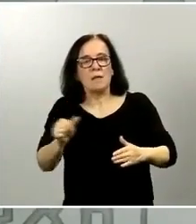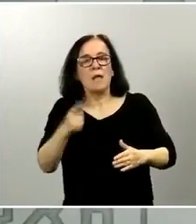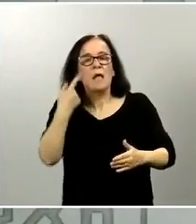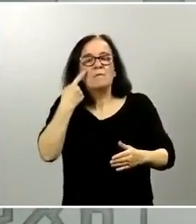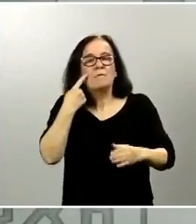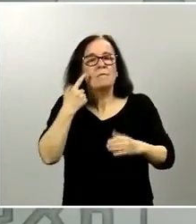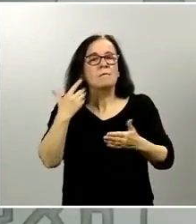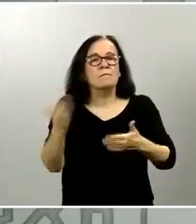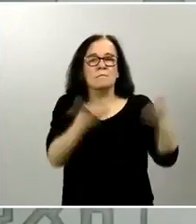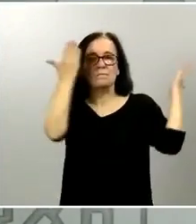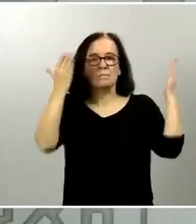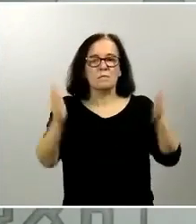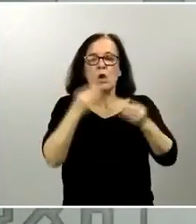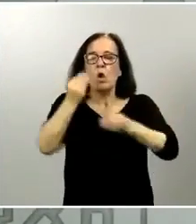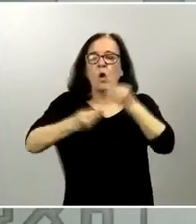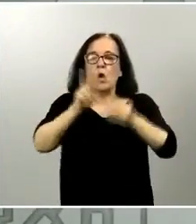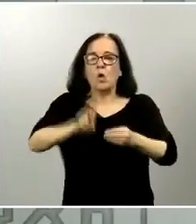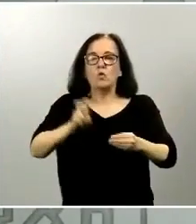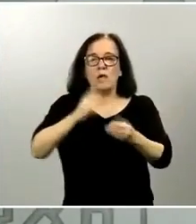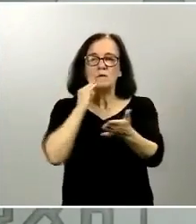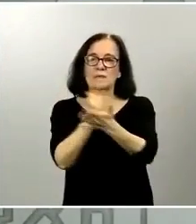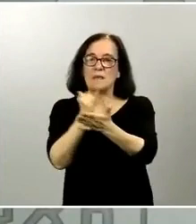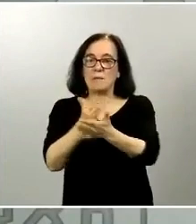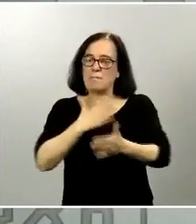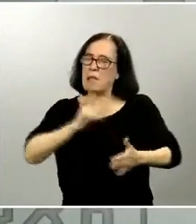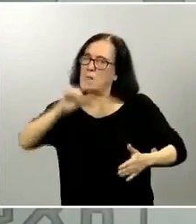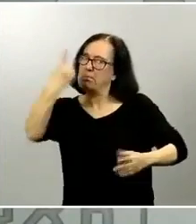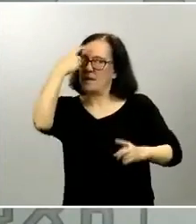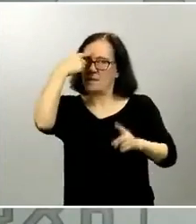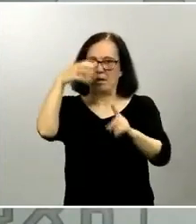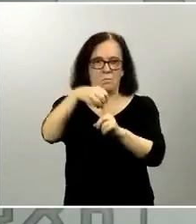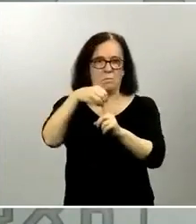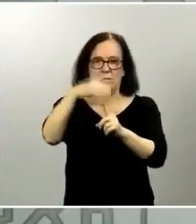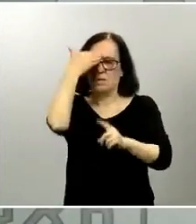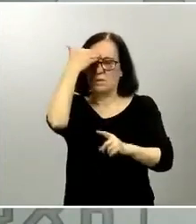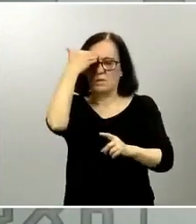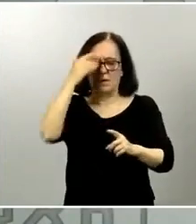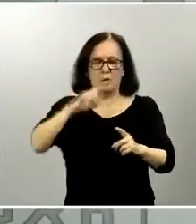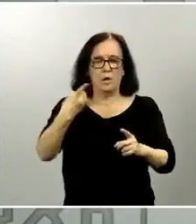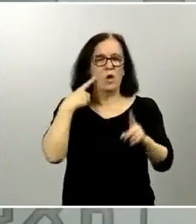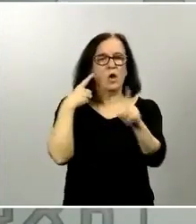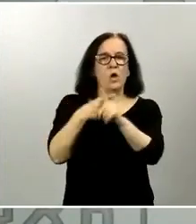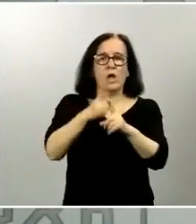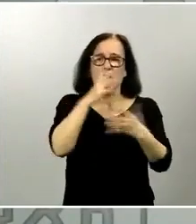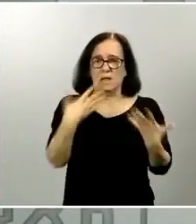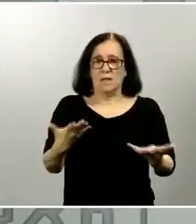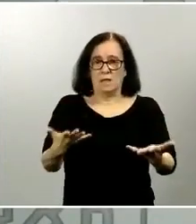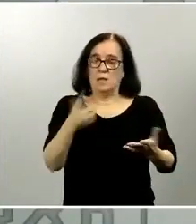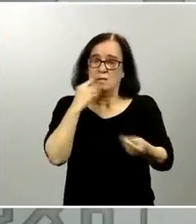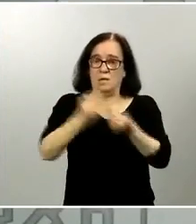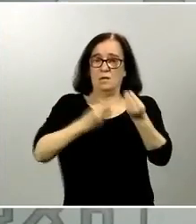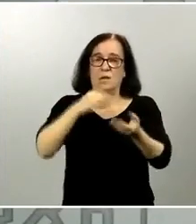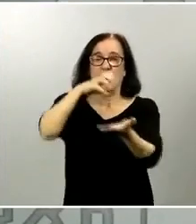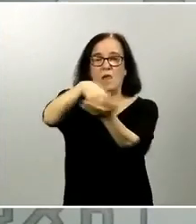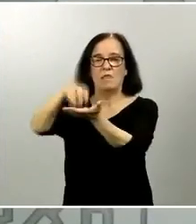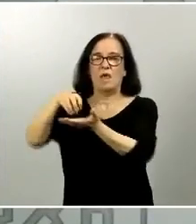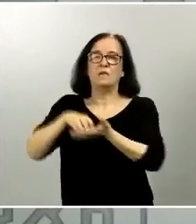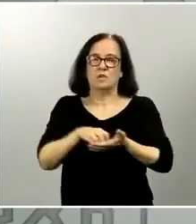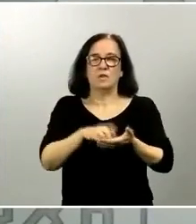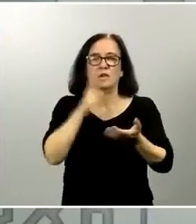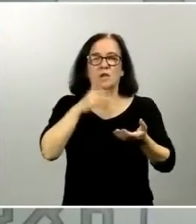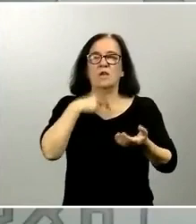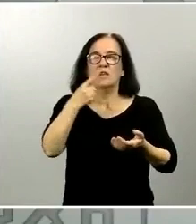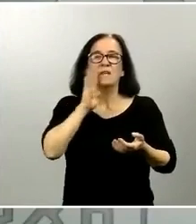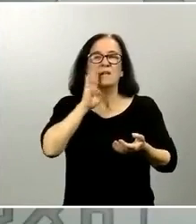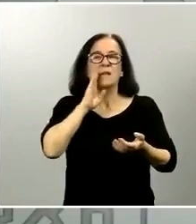la utilidad de todos estos test pero nuestro principal objetivo objetivo en este momento es estos centros donde decía como